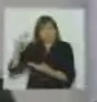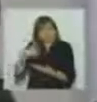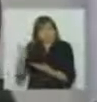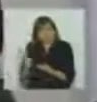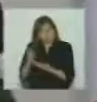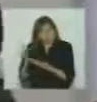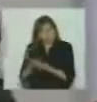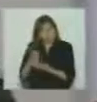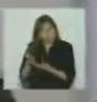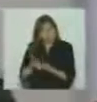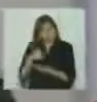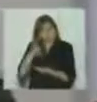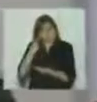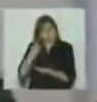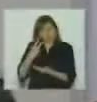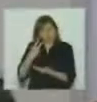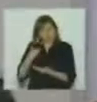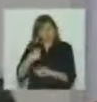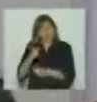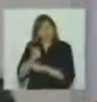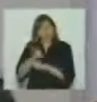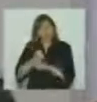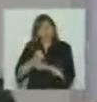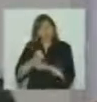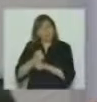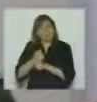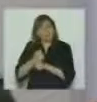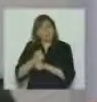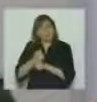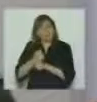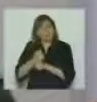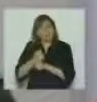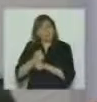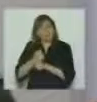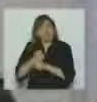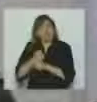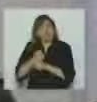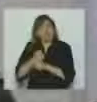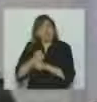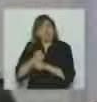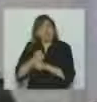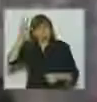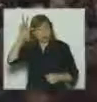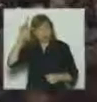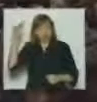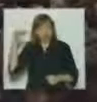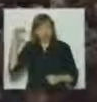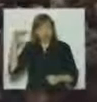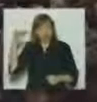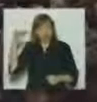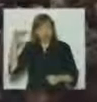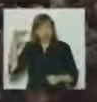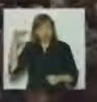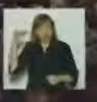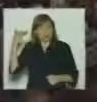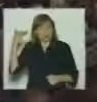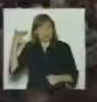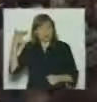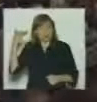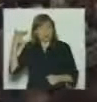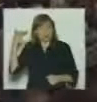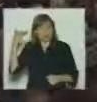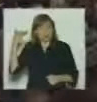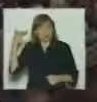julio en julio del 2008 cuando apenas esta presidenta que había sido electa con más del